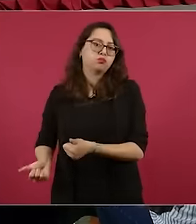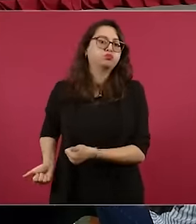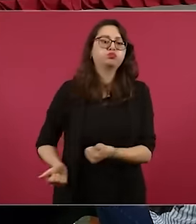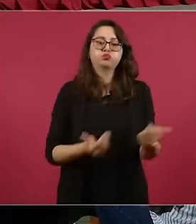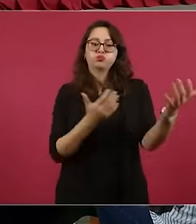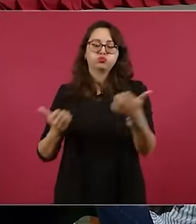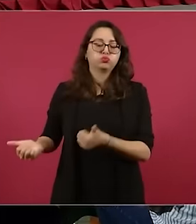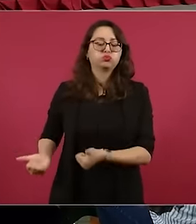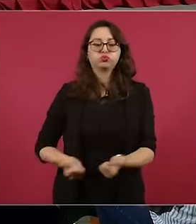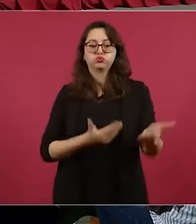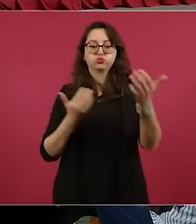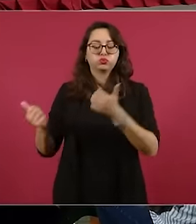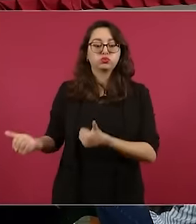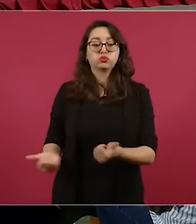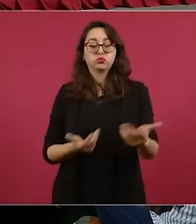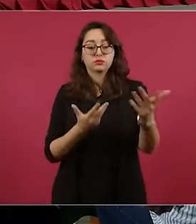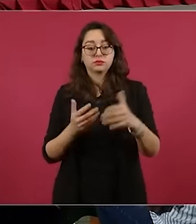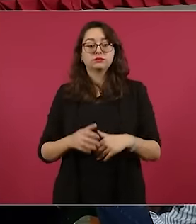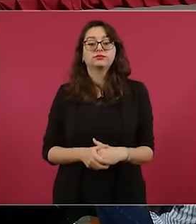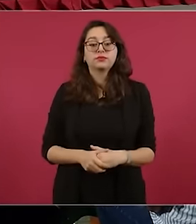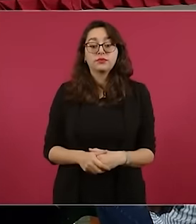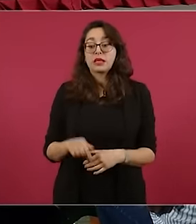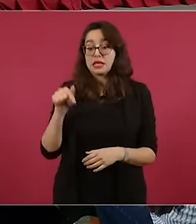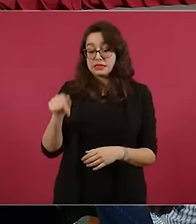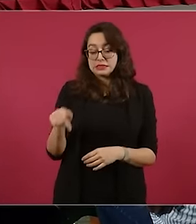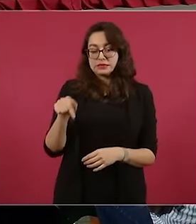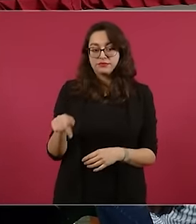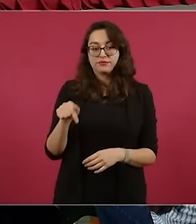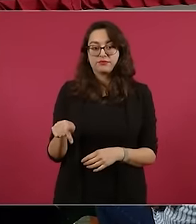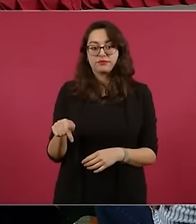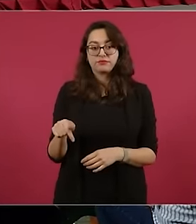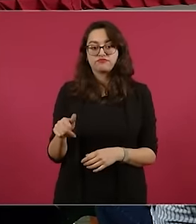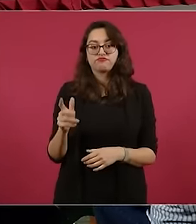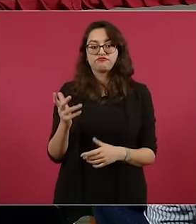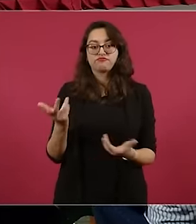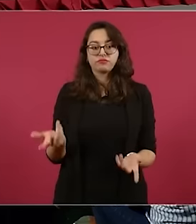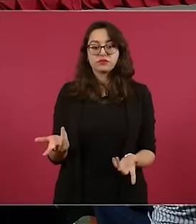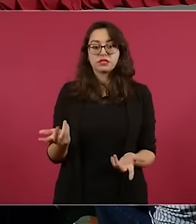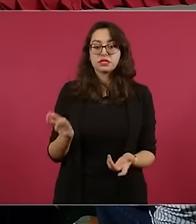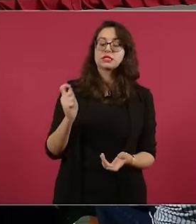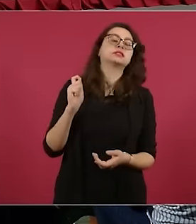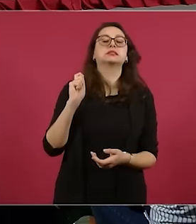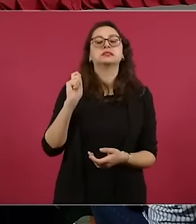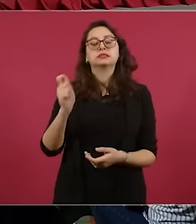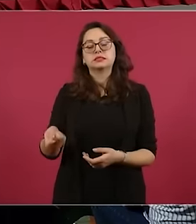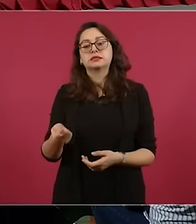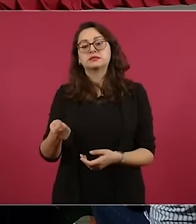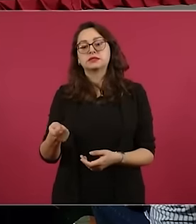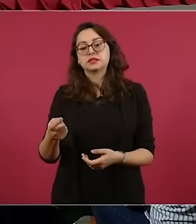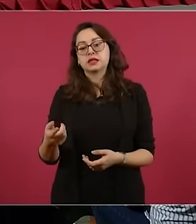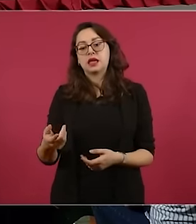el inicio de esta puesta en marcha se llevó a cabo la libranza, o sea, se suspendió el suministro de agua que ya se tenía